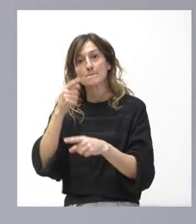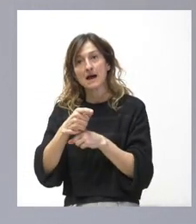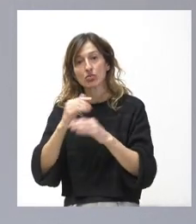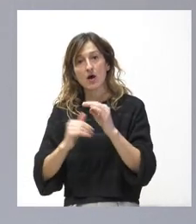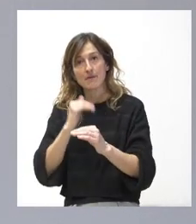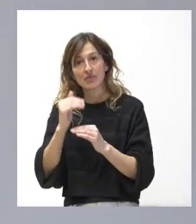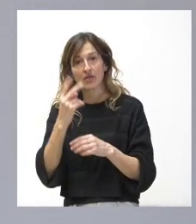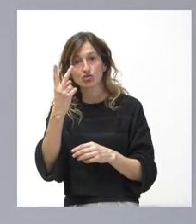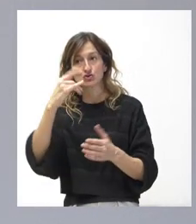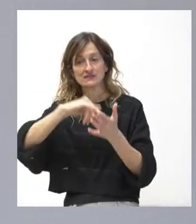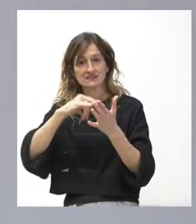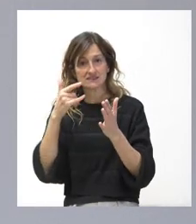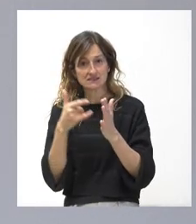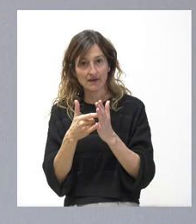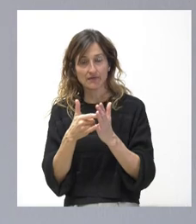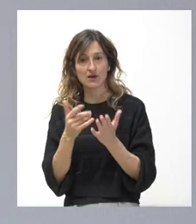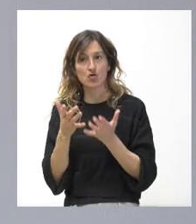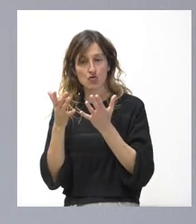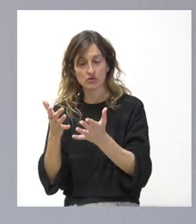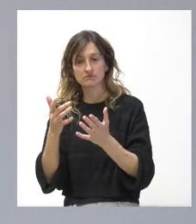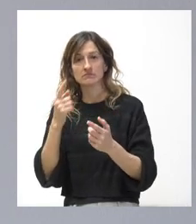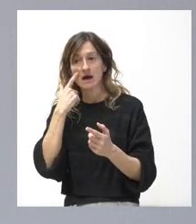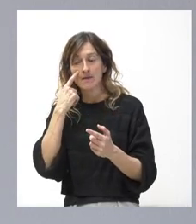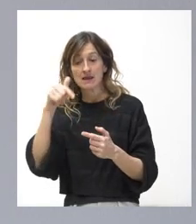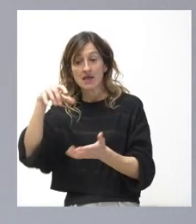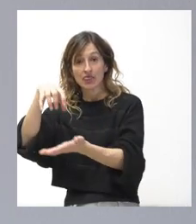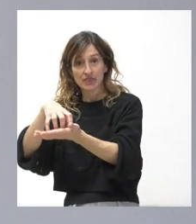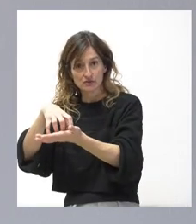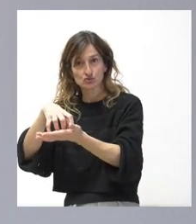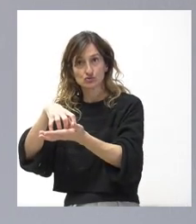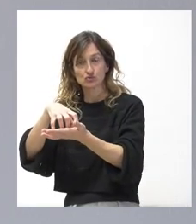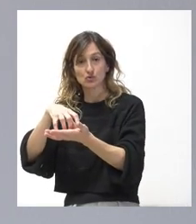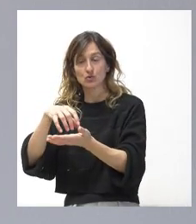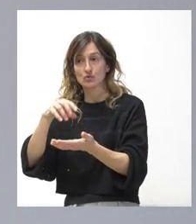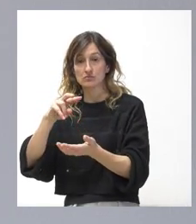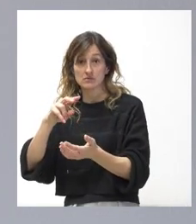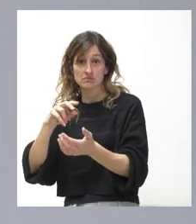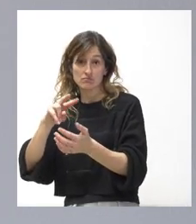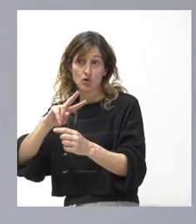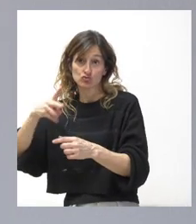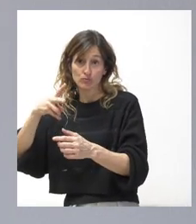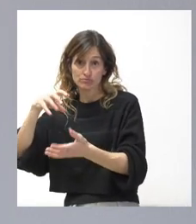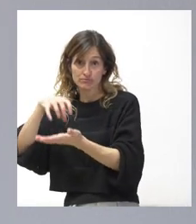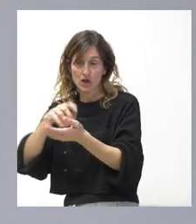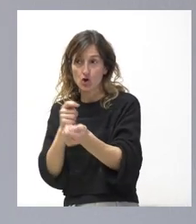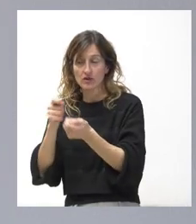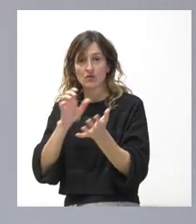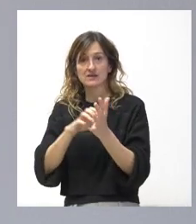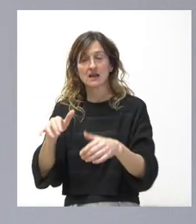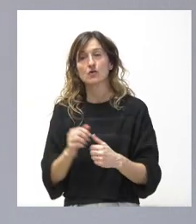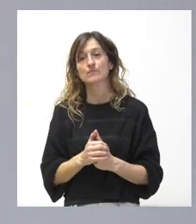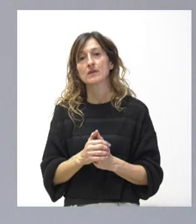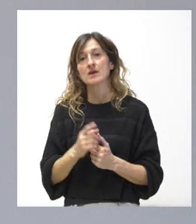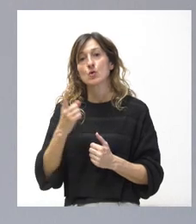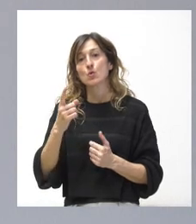con otros dos técnicos para tener la infraestructura para este subcentro de coordinación de emergencias de Castilla y León. Una unidad